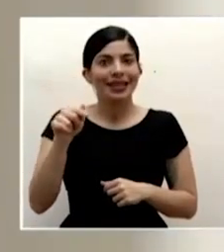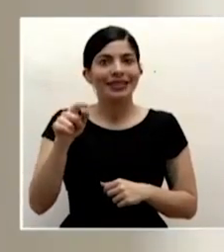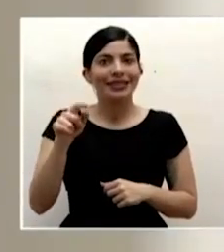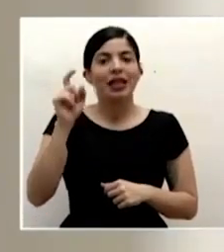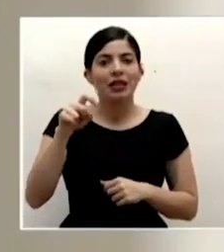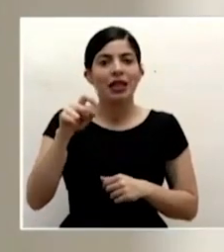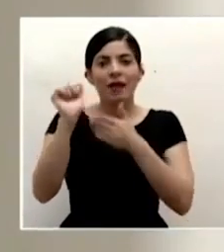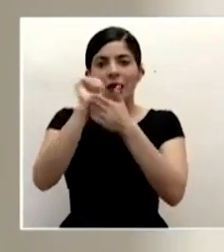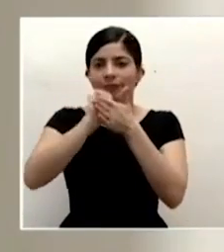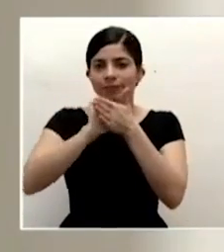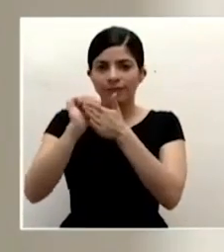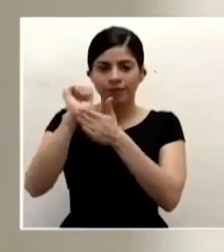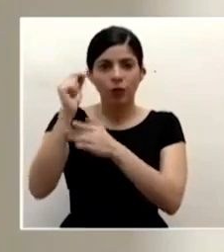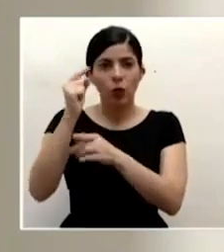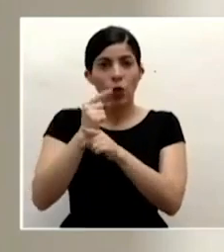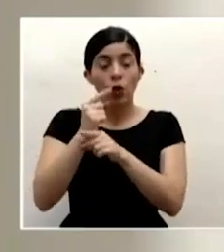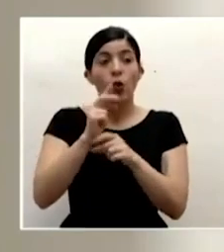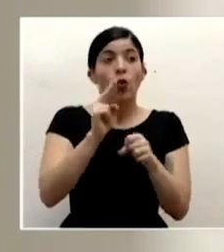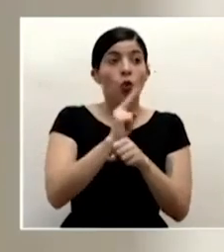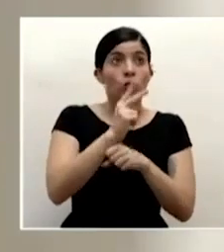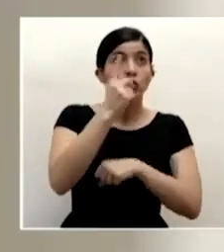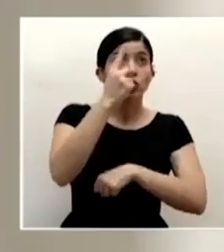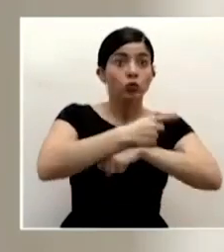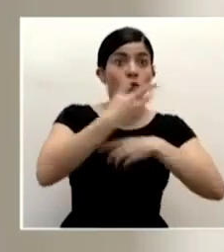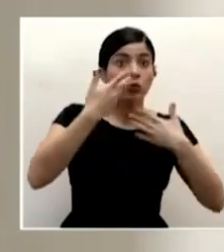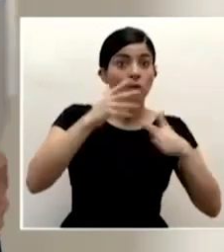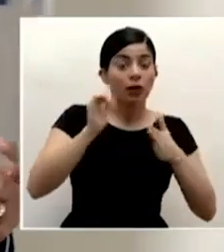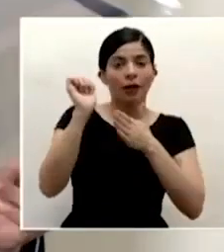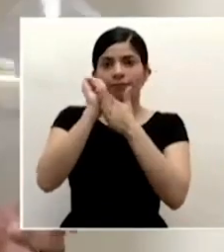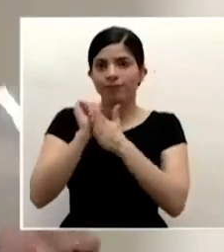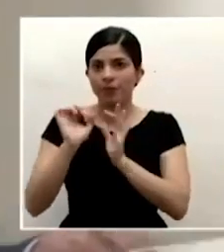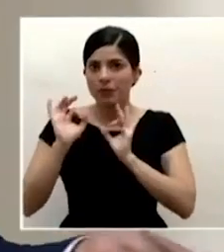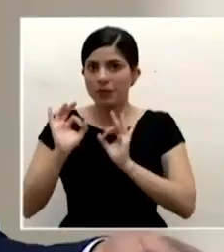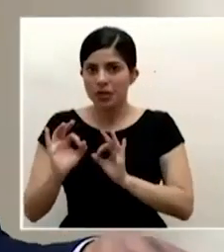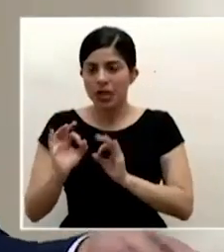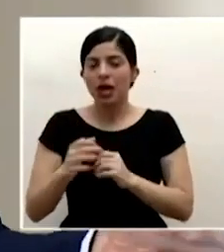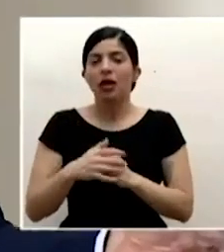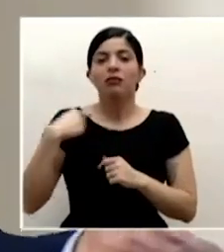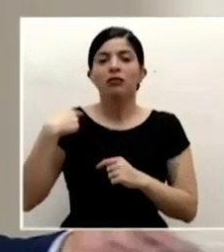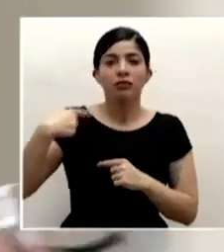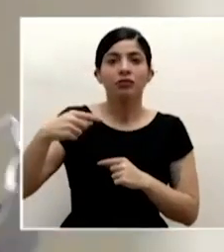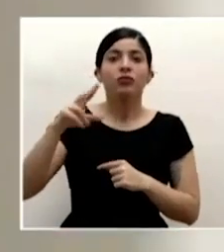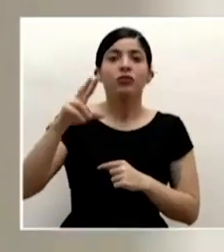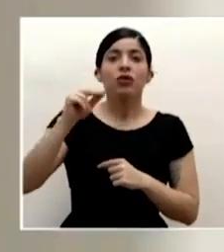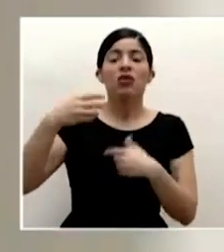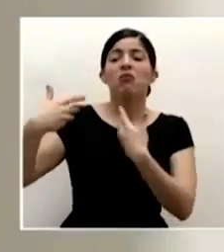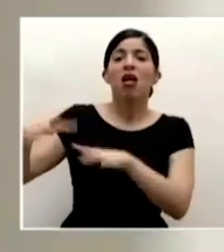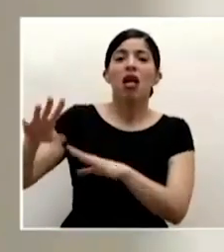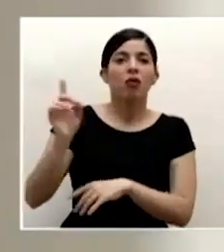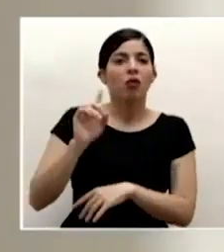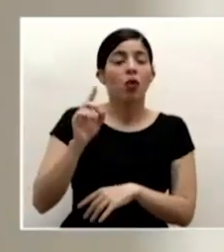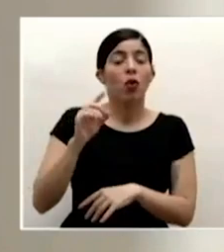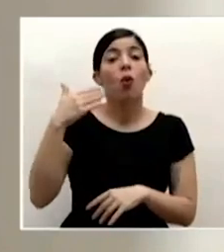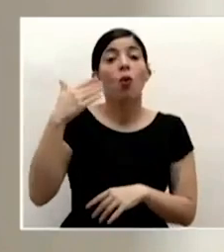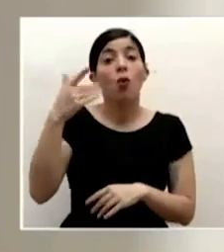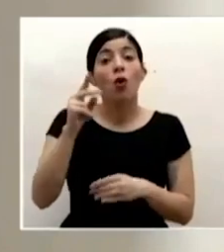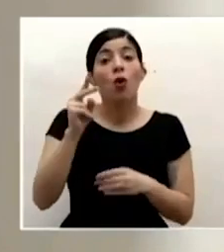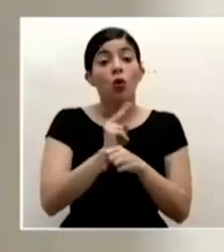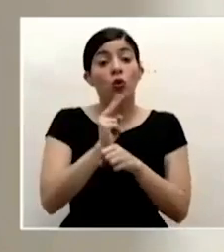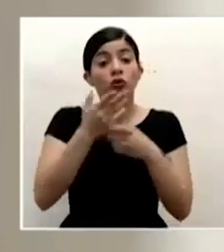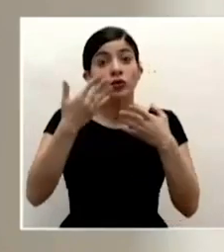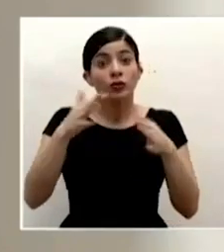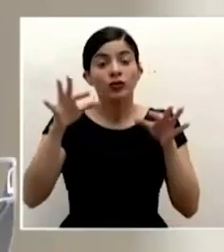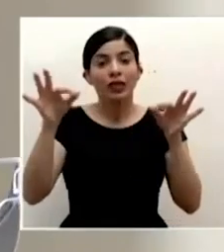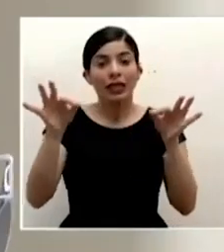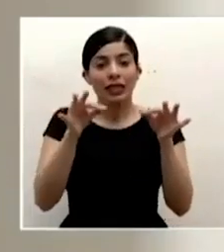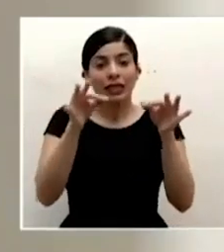adecuadamente verdad después de cada uso y también no es para dejarlas por ahí verdad sino que ya una vez que se termina su uso tienen que ser